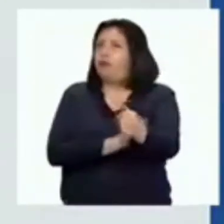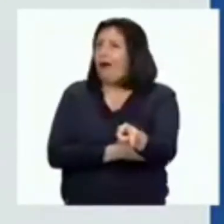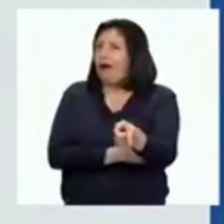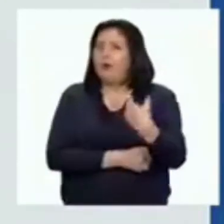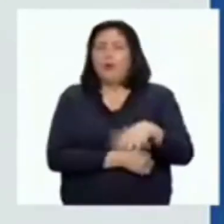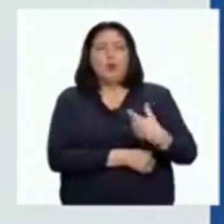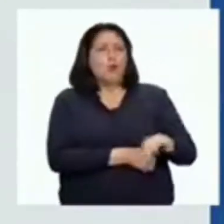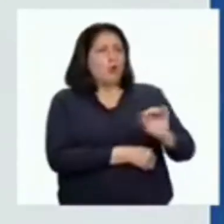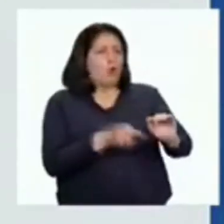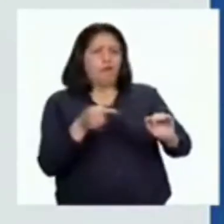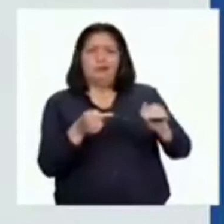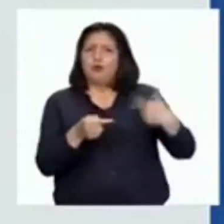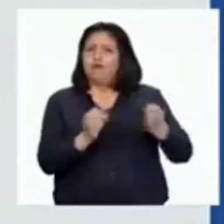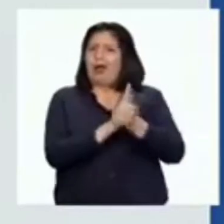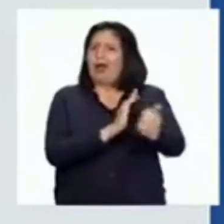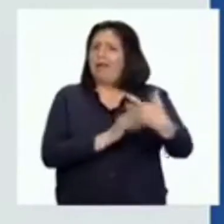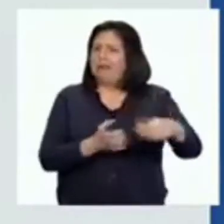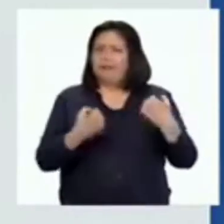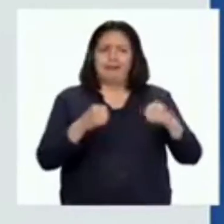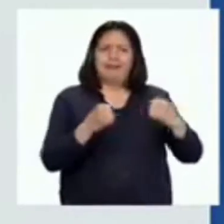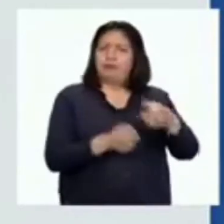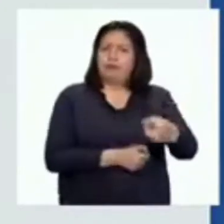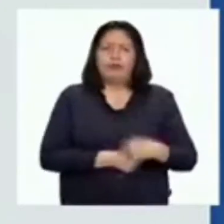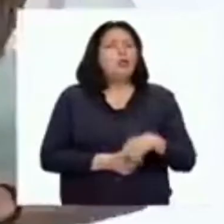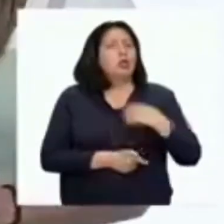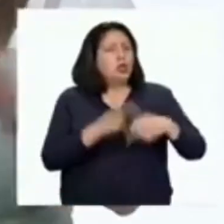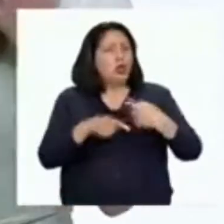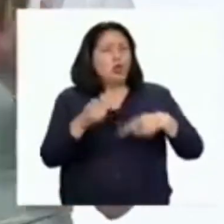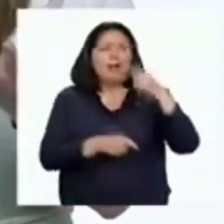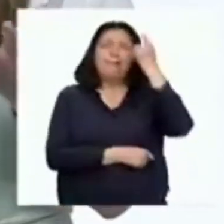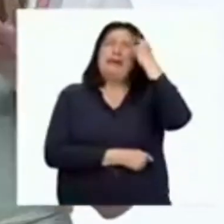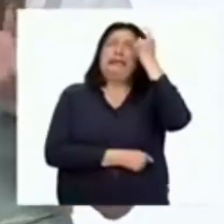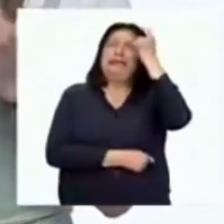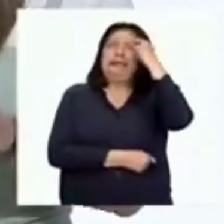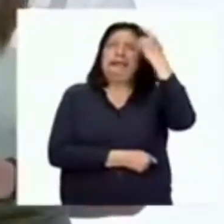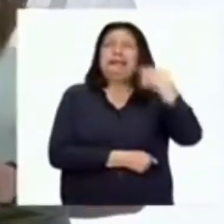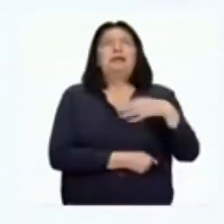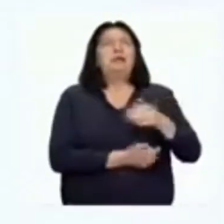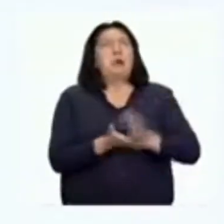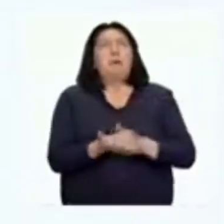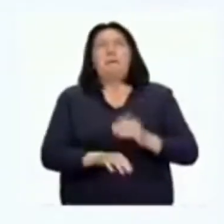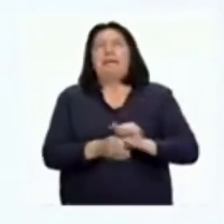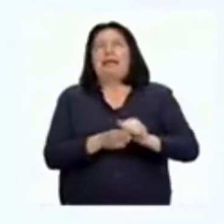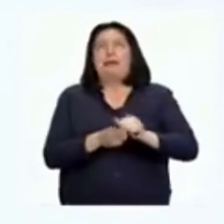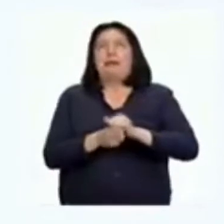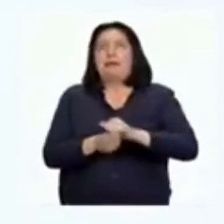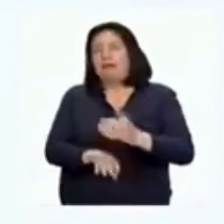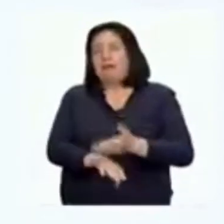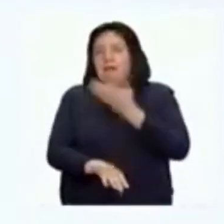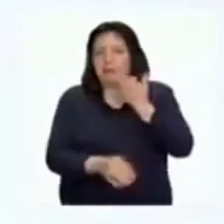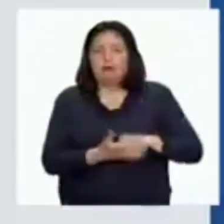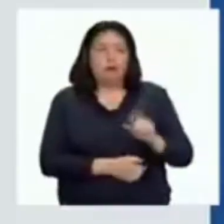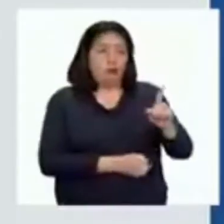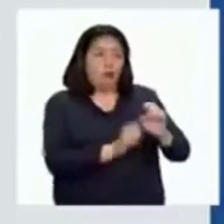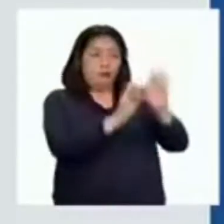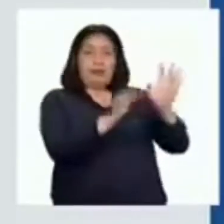Era un niño muy talentoso para el deporte y todos los días pensaba siempre ser mejor. Un día, papá